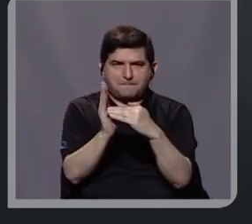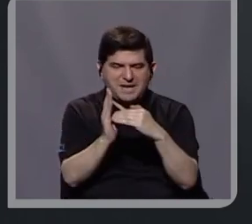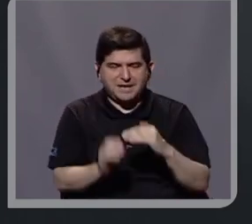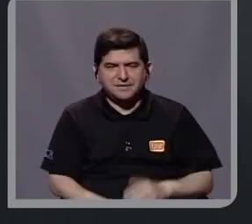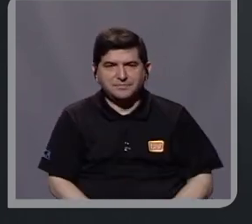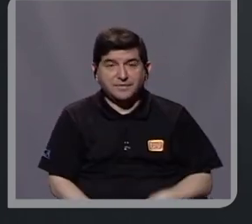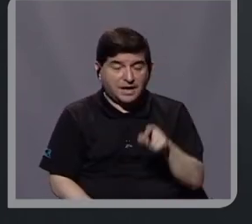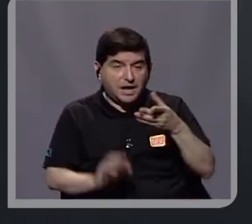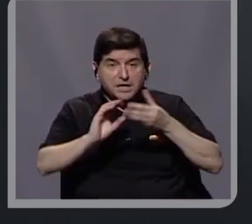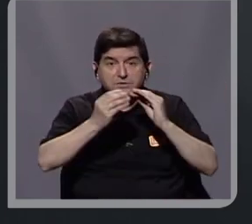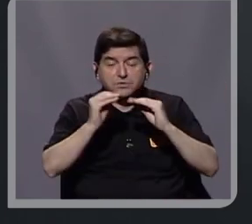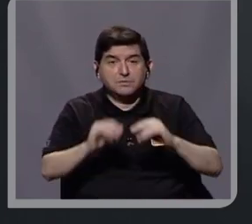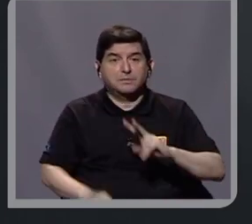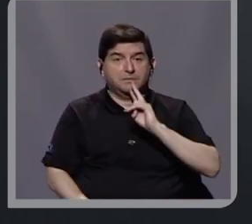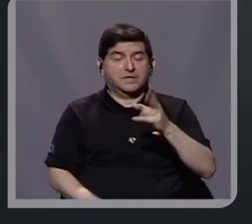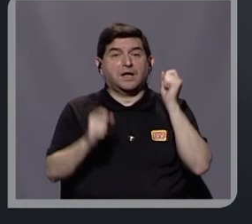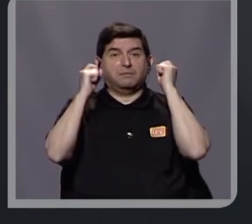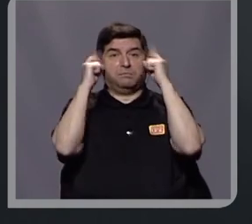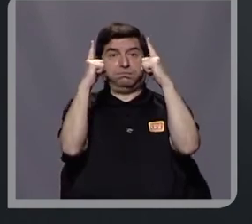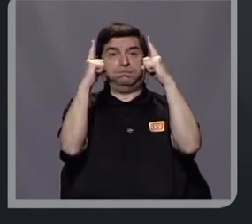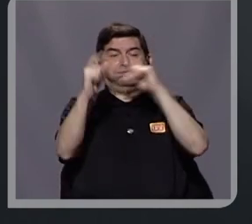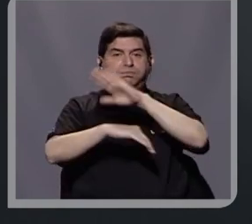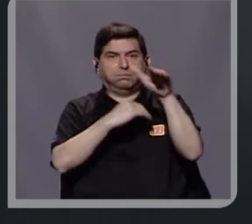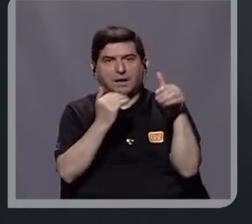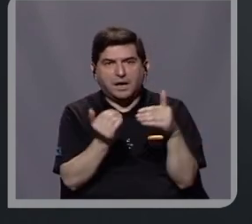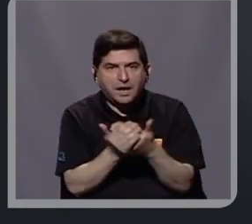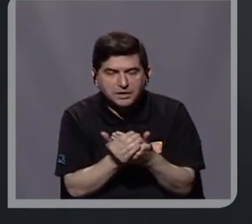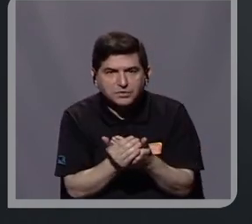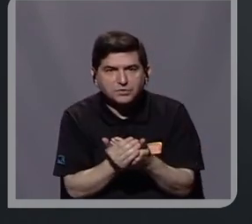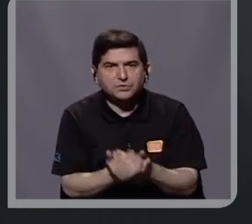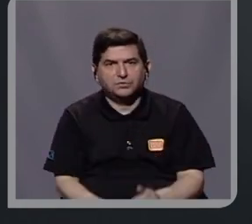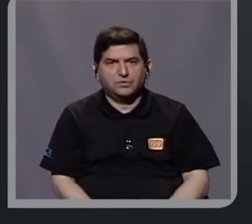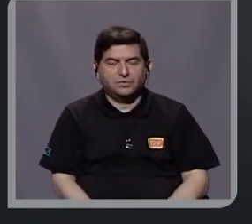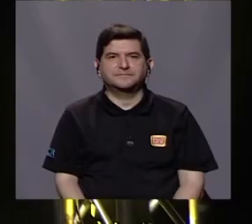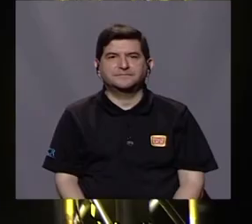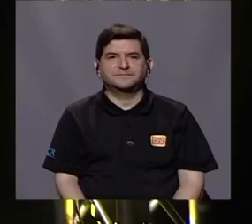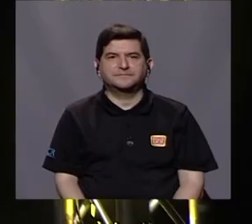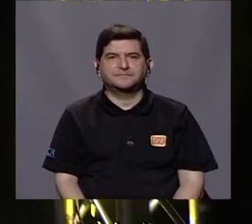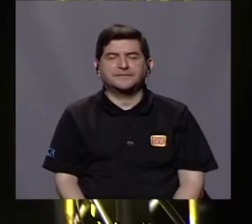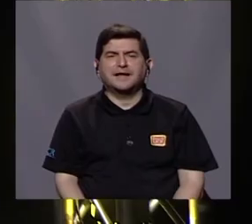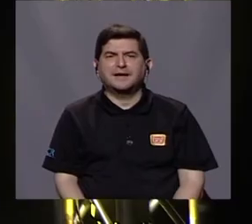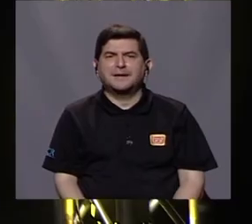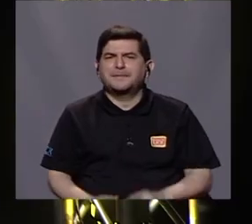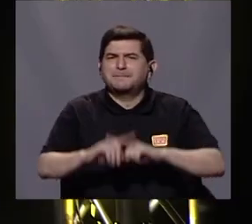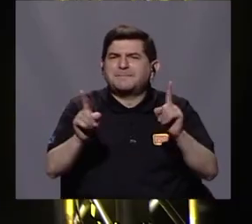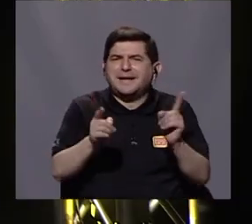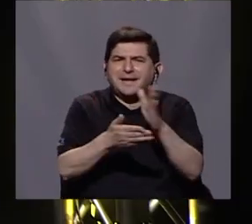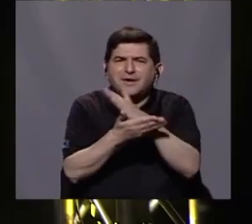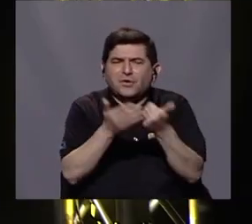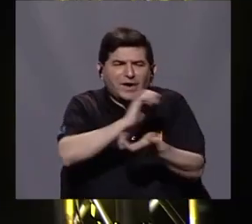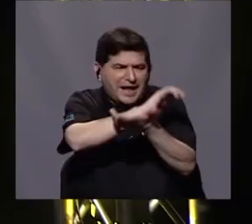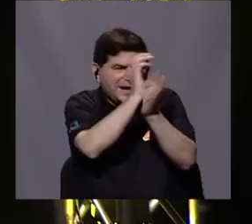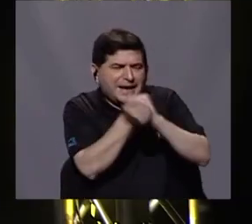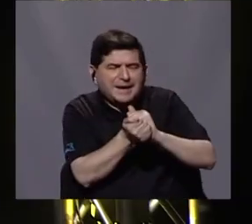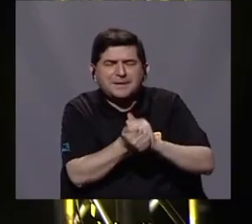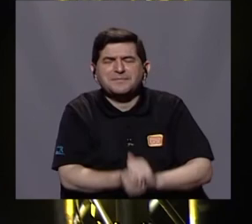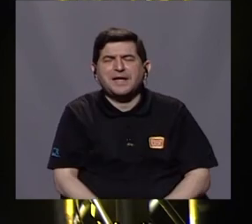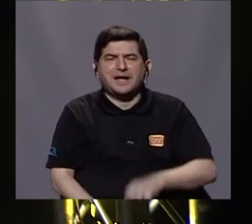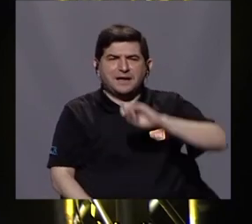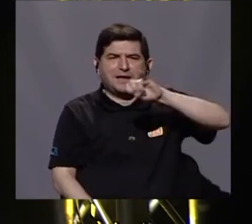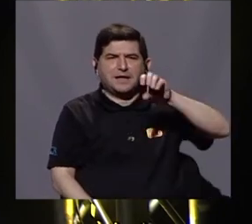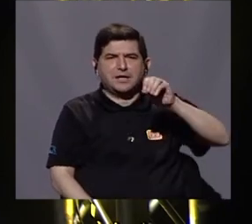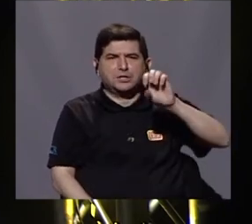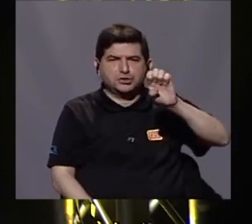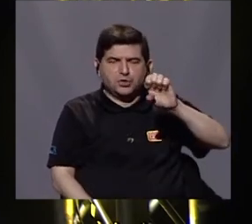Estos datos resultan verdaderamente impresionantes a torno de, obviamente, además son sus vecinos. Don Alex, ¿cambia en algo la llegada de Joe Biden al poder?